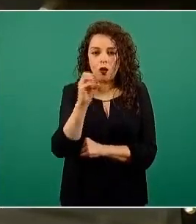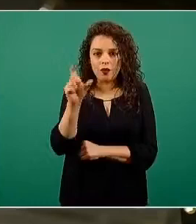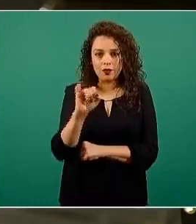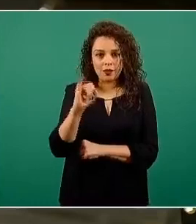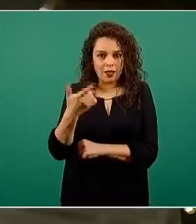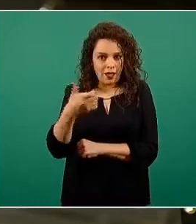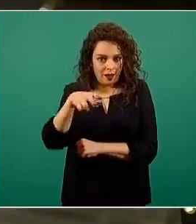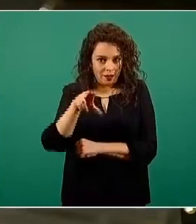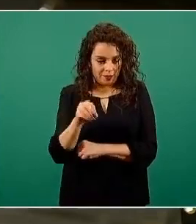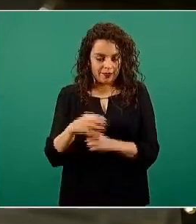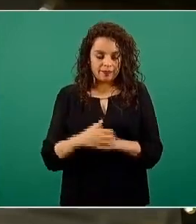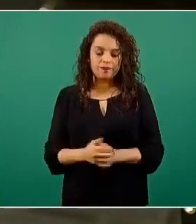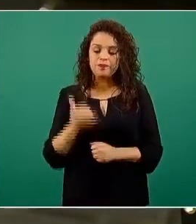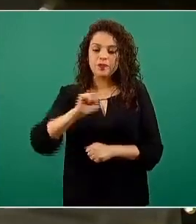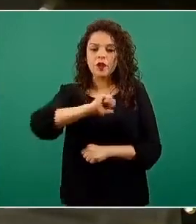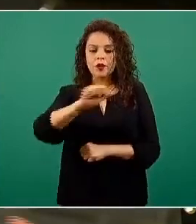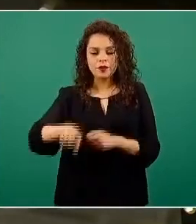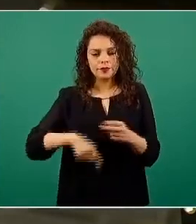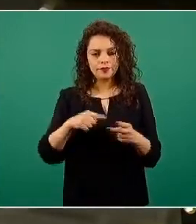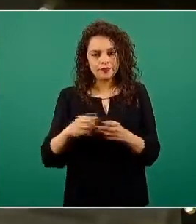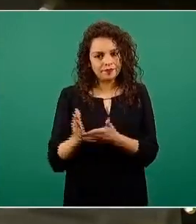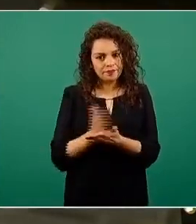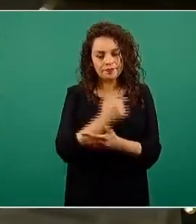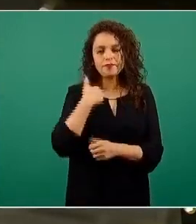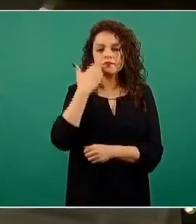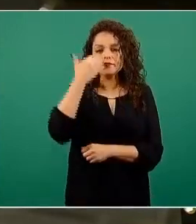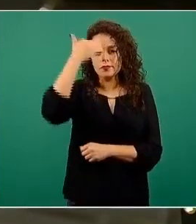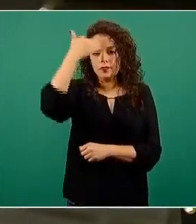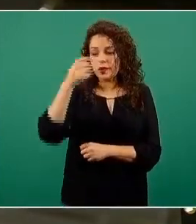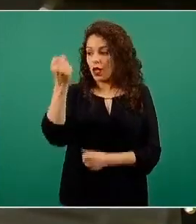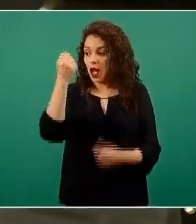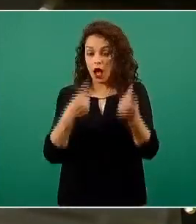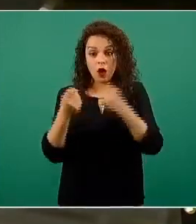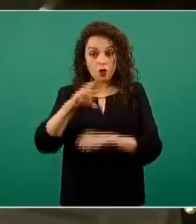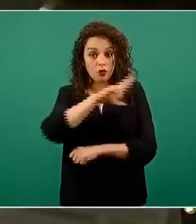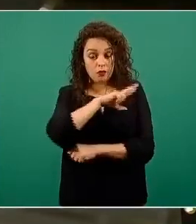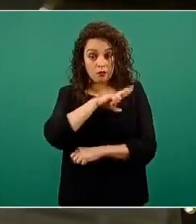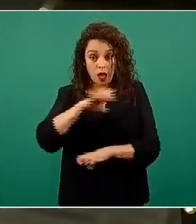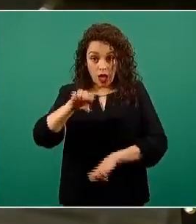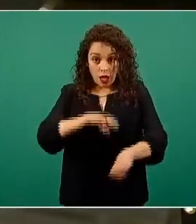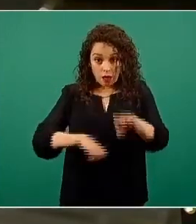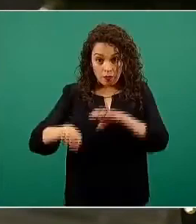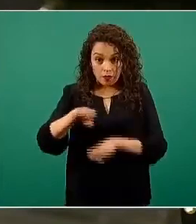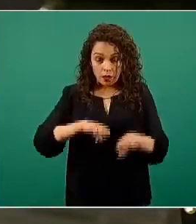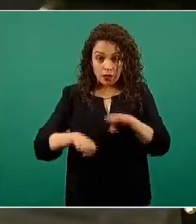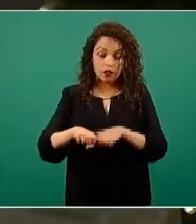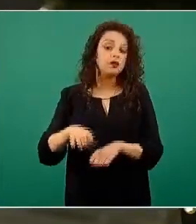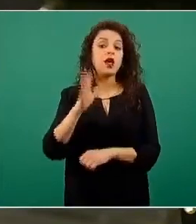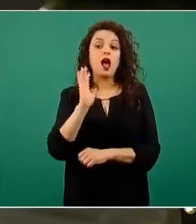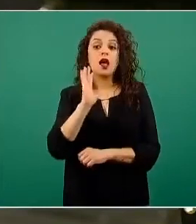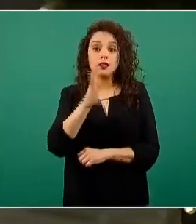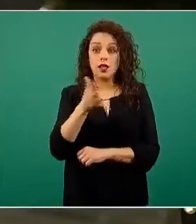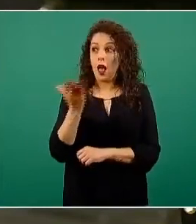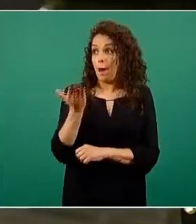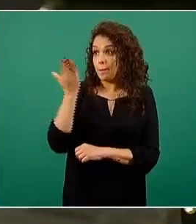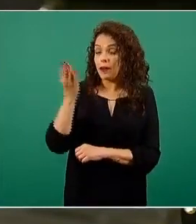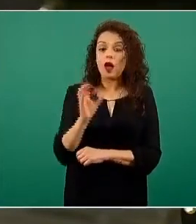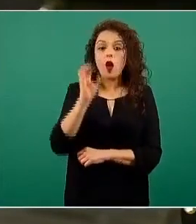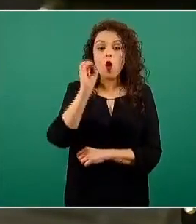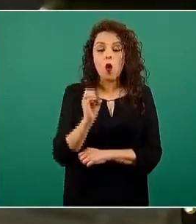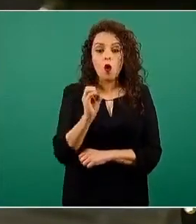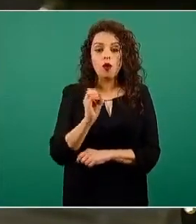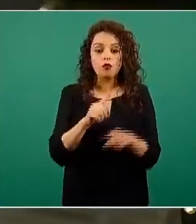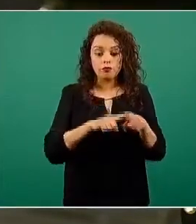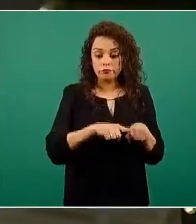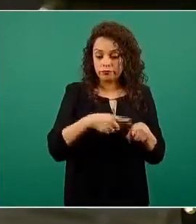conocer si hay algunas empresas particulares que ya se han postulado o van a ser los intermediarios